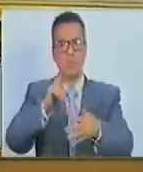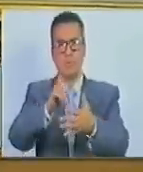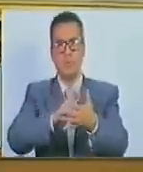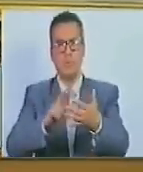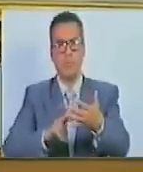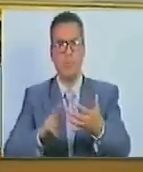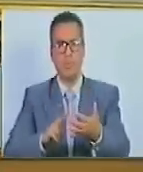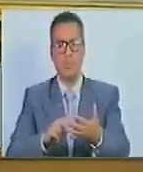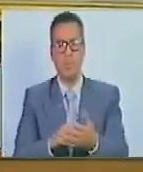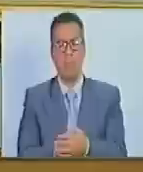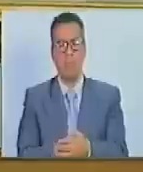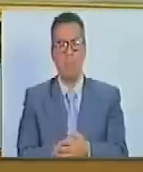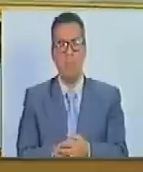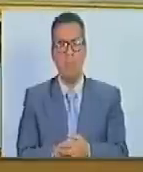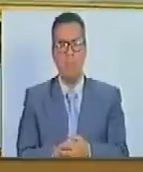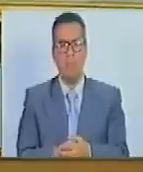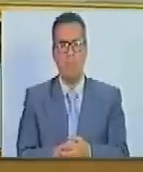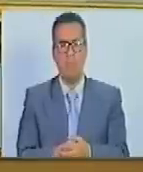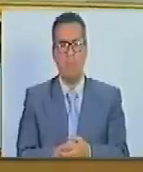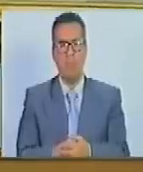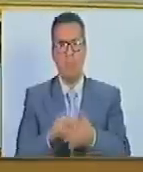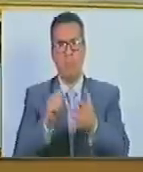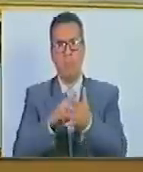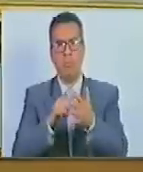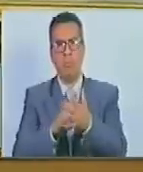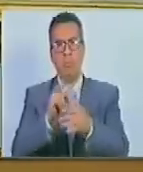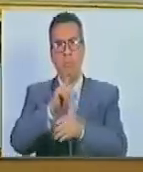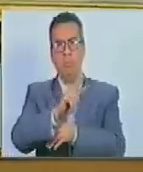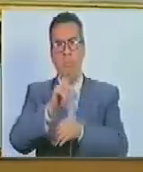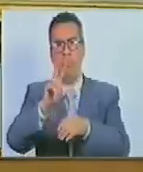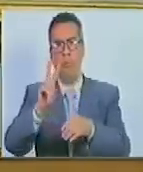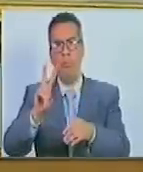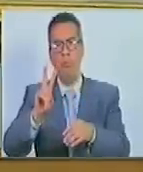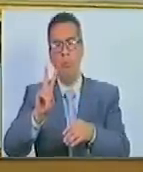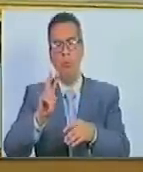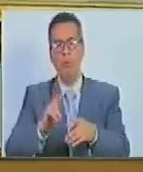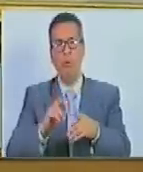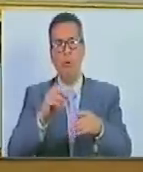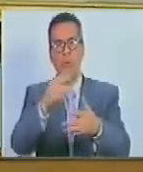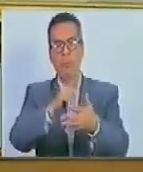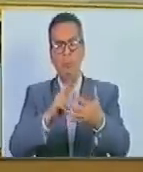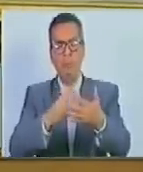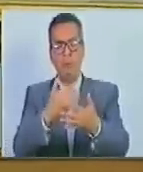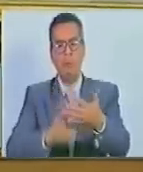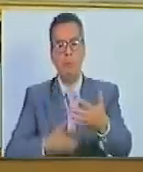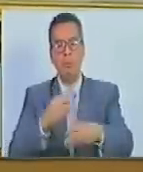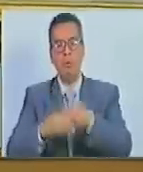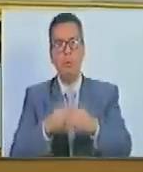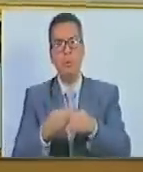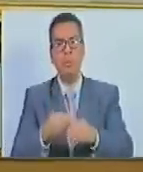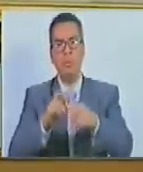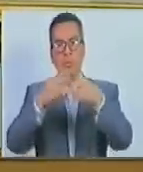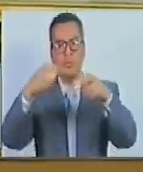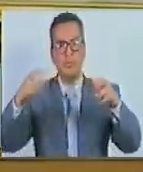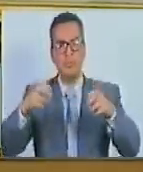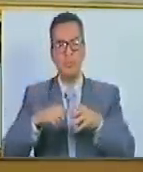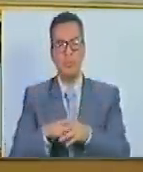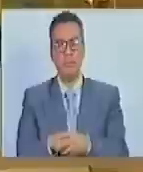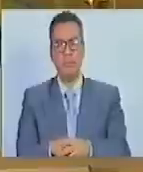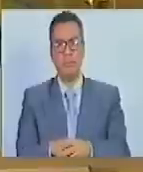a partir del punto vigésimo segundo del informe correspondiente al epígrafe